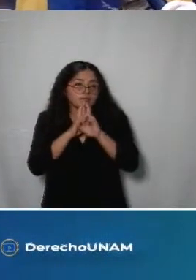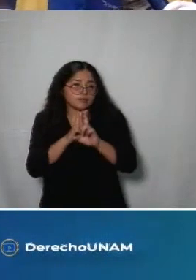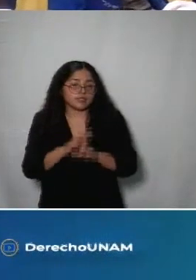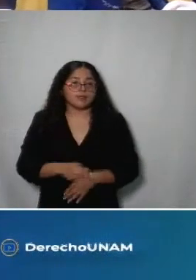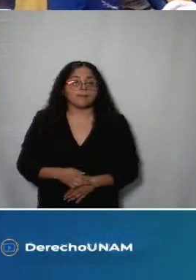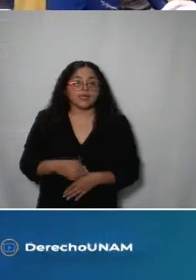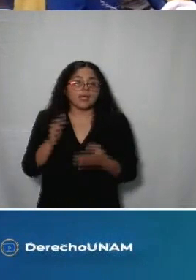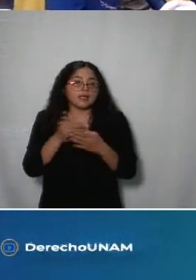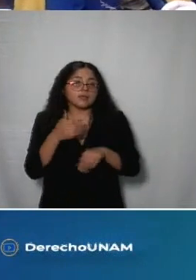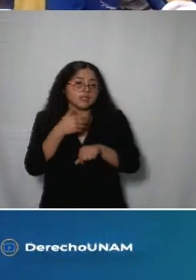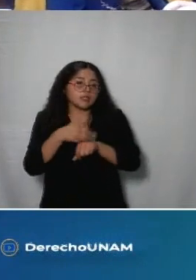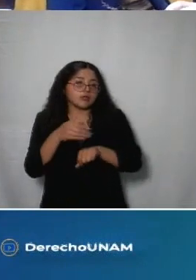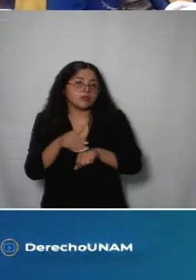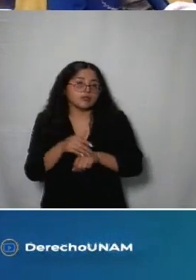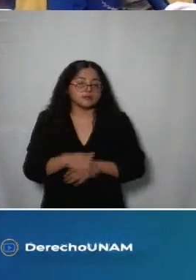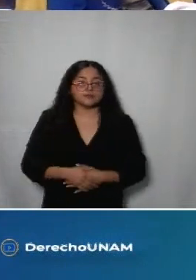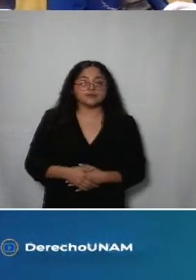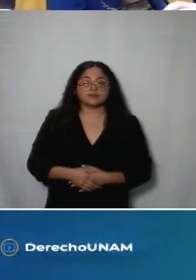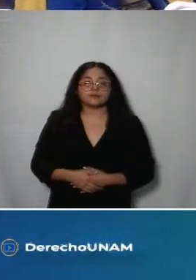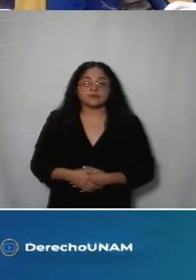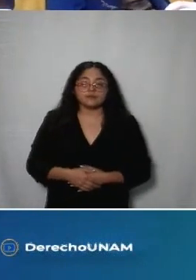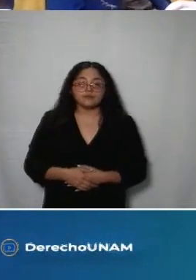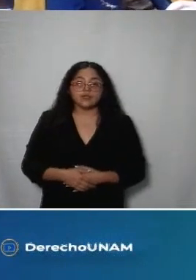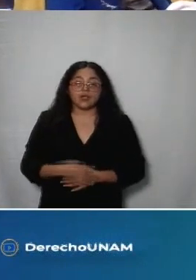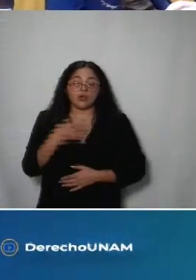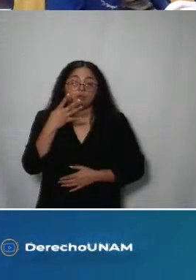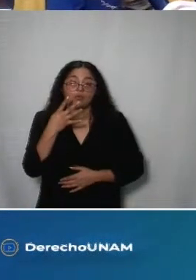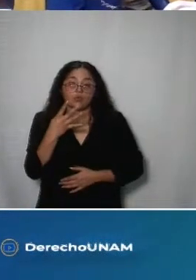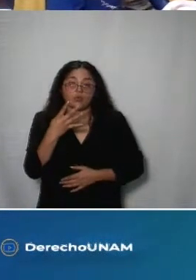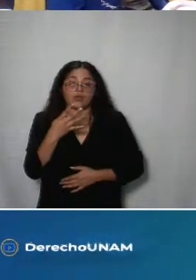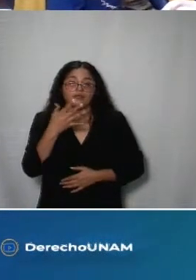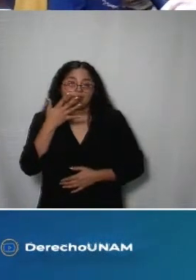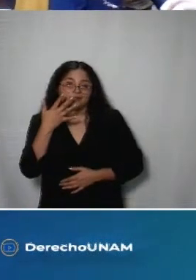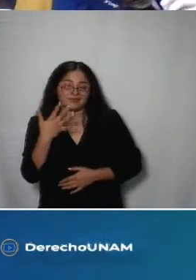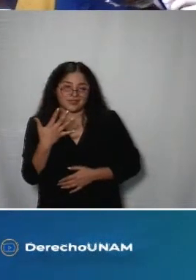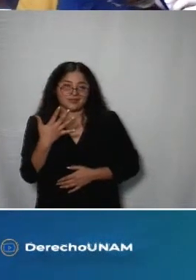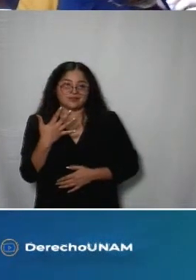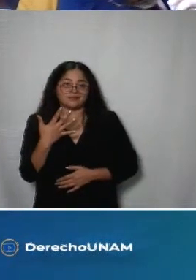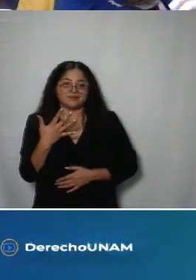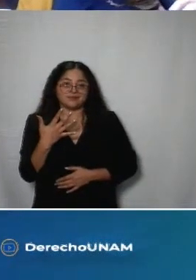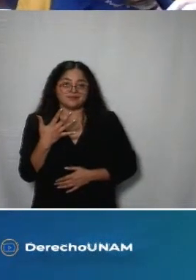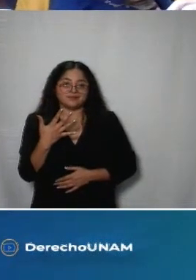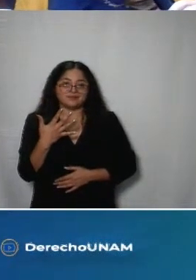modificar son los expedientes de datos personales cuatro cinco